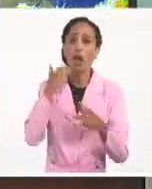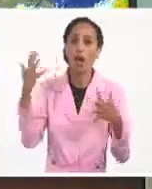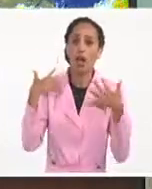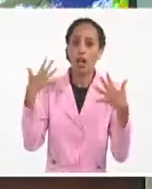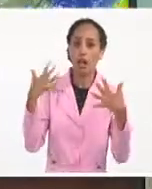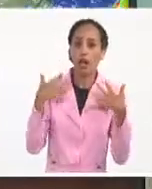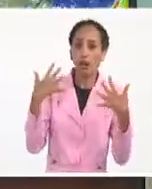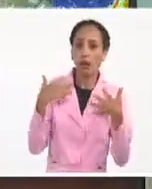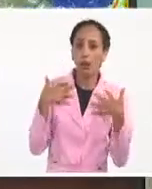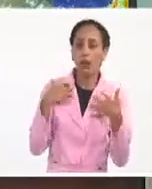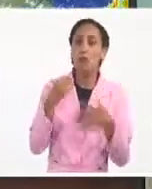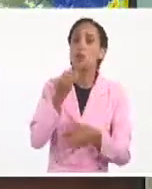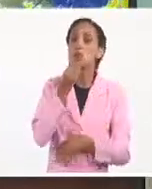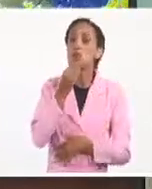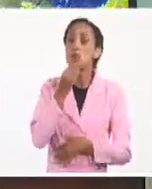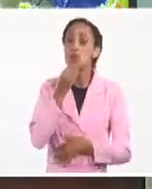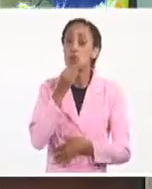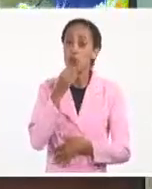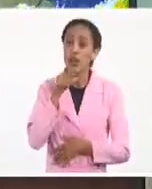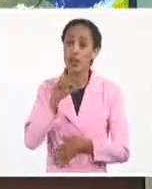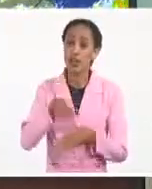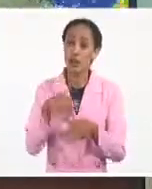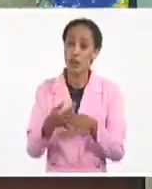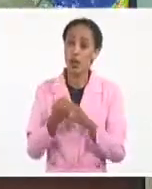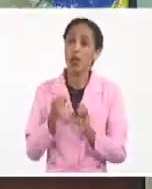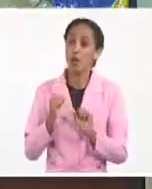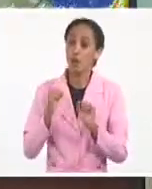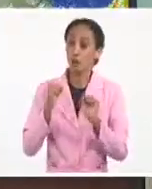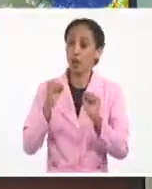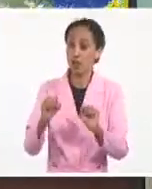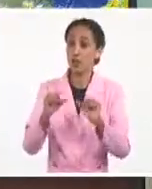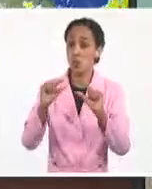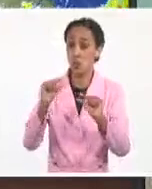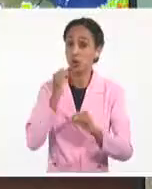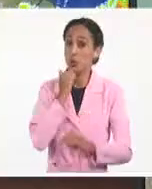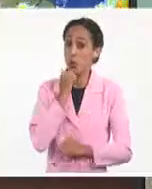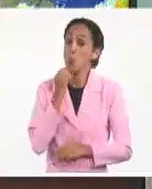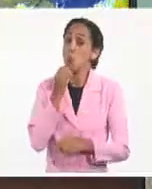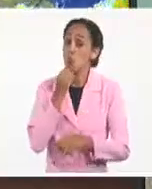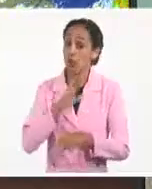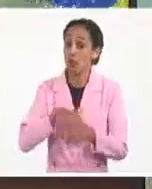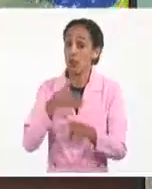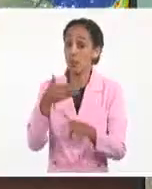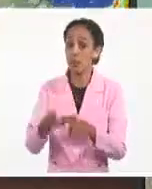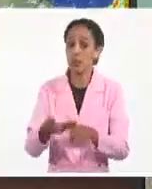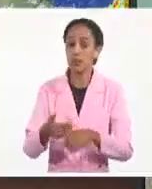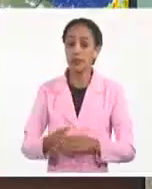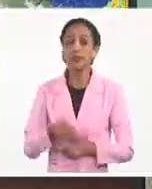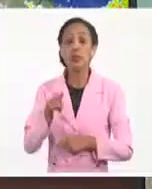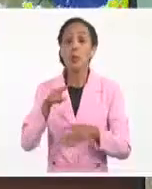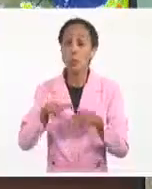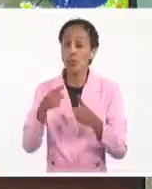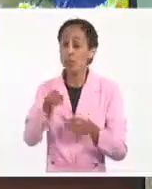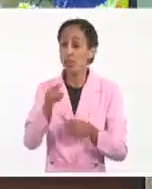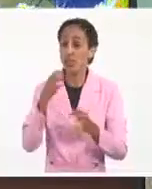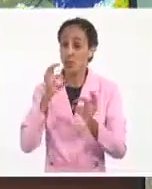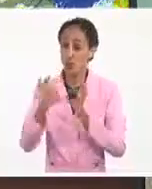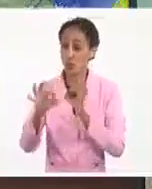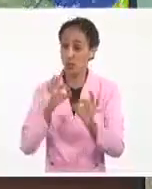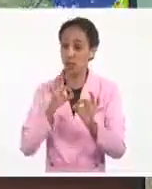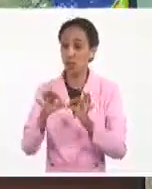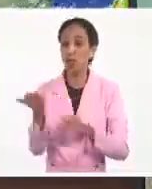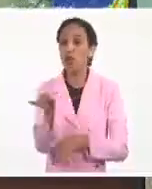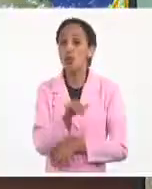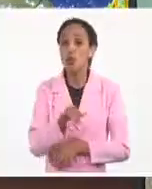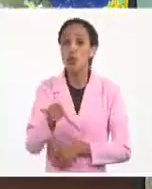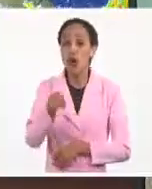pues alguna pequeña intensificación pudiera tener. Esto es un factor a tener en cuenta. Y la posición